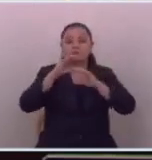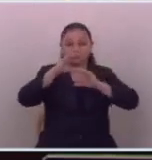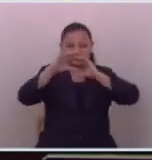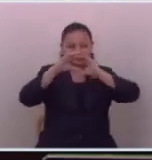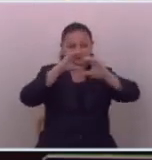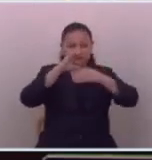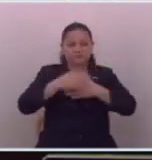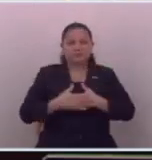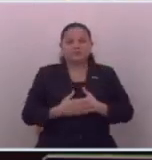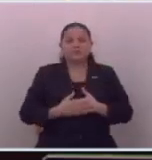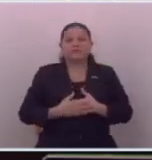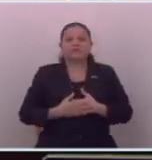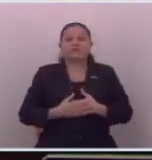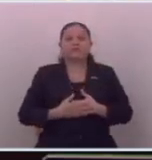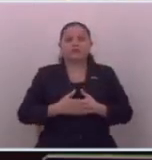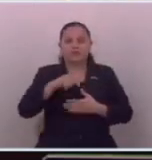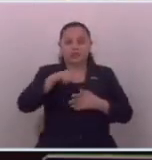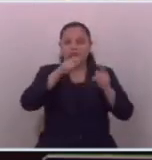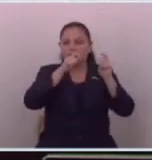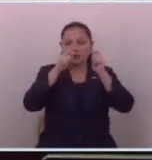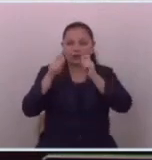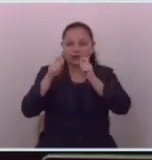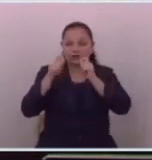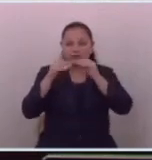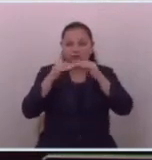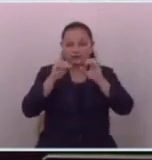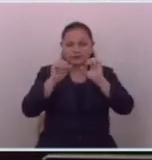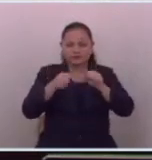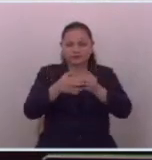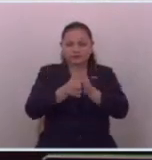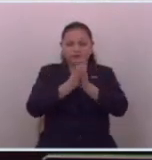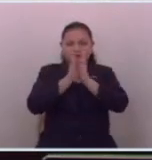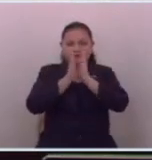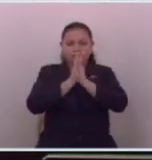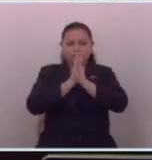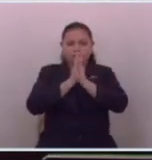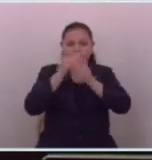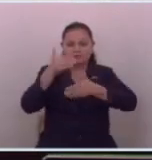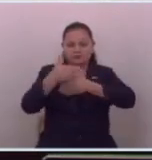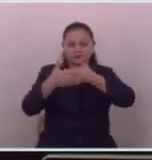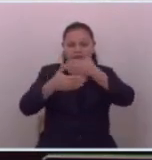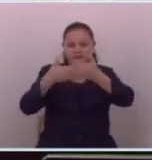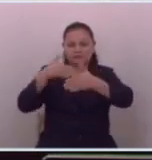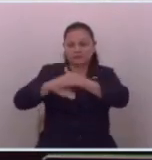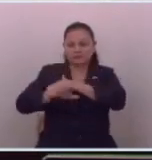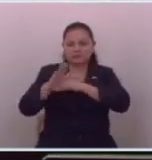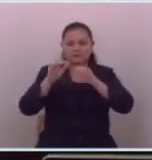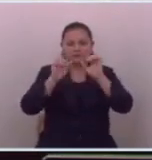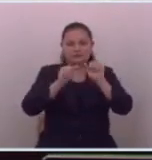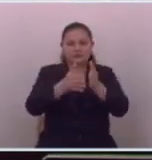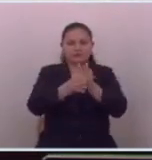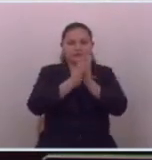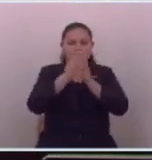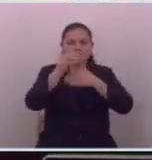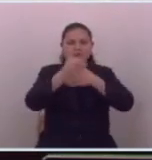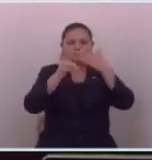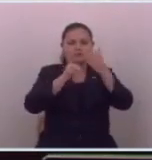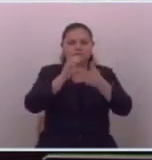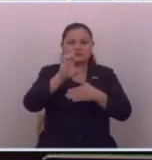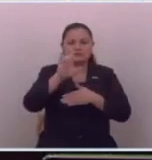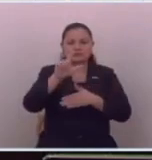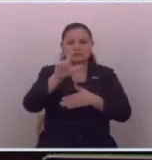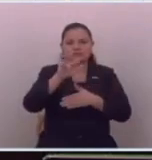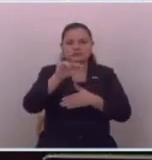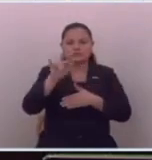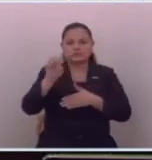comunicación. En esta pieza de correspondencia se solicitó dispensa de trámites, por lo cual le solicito a la diputada Elisa